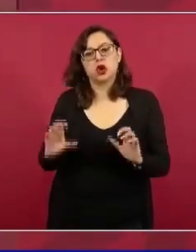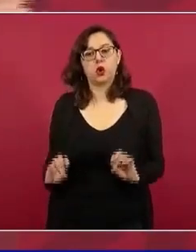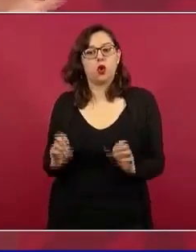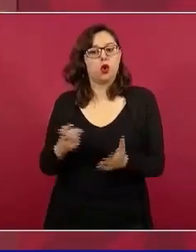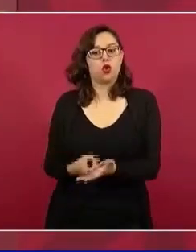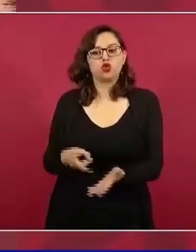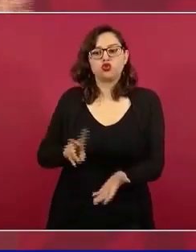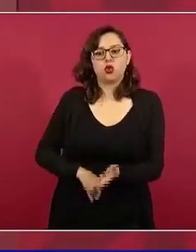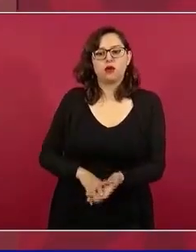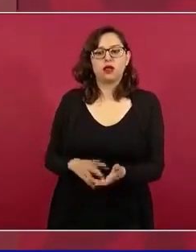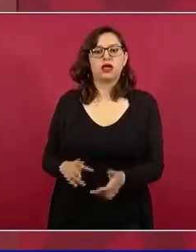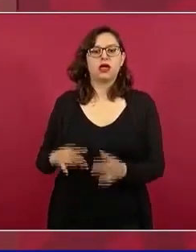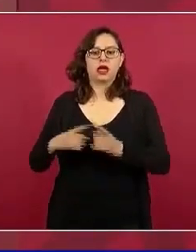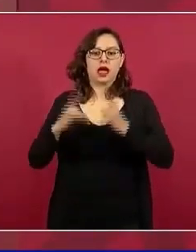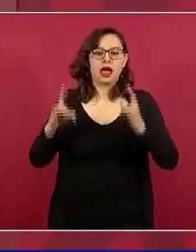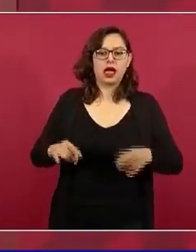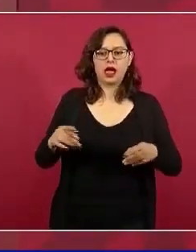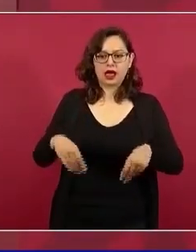sistema.